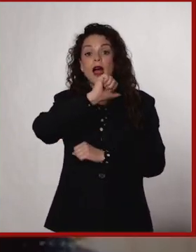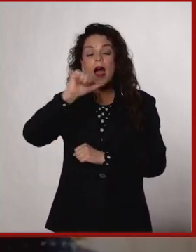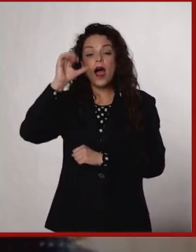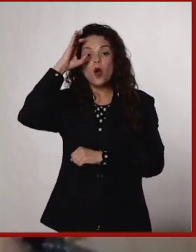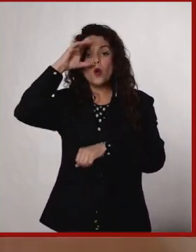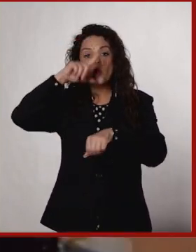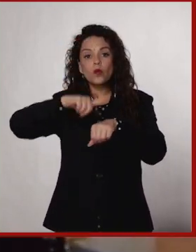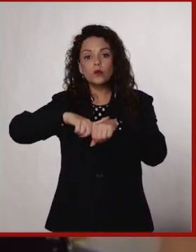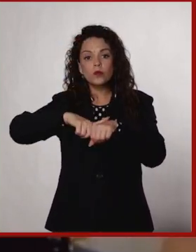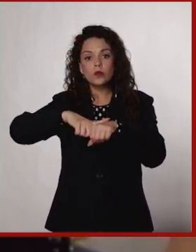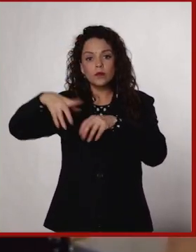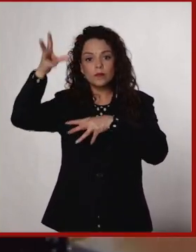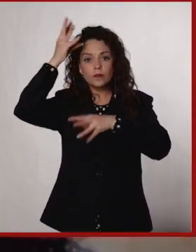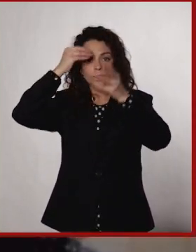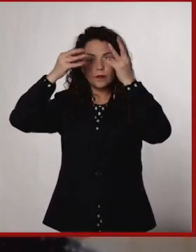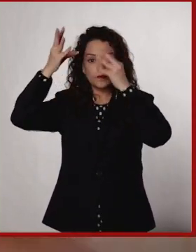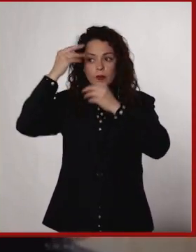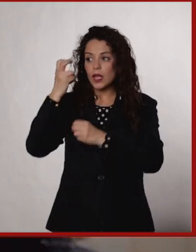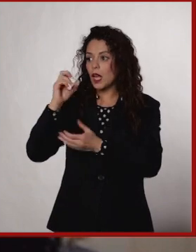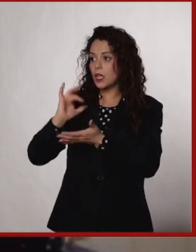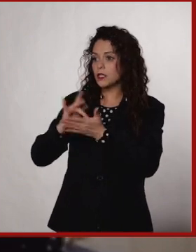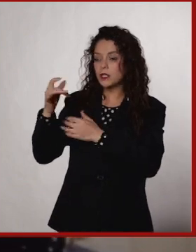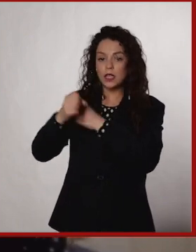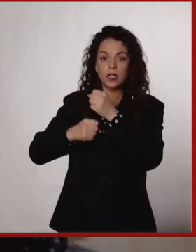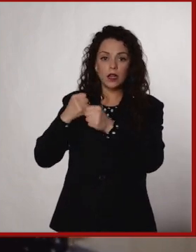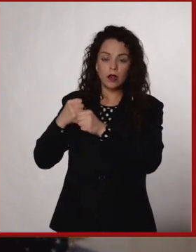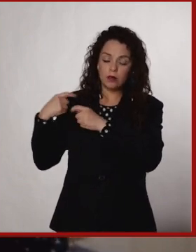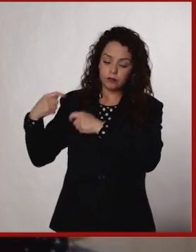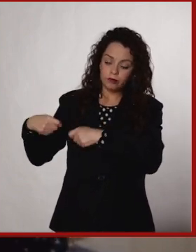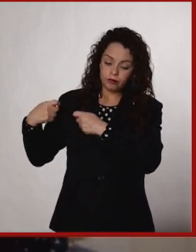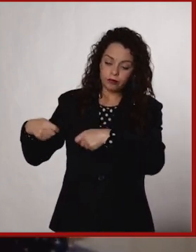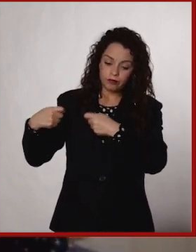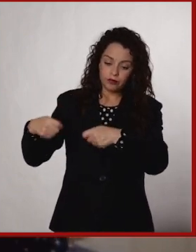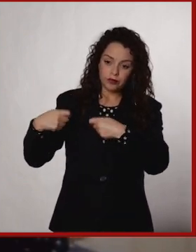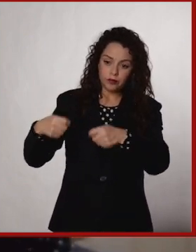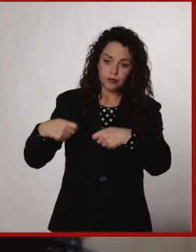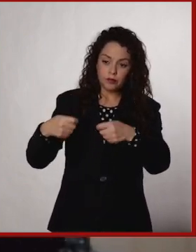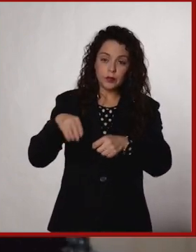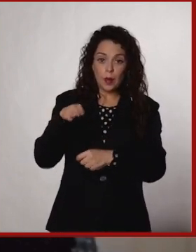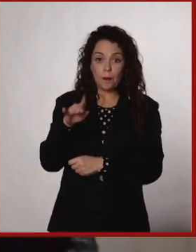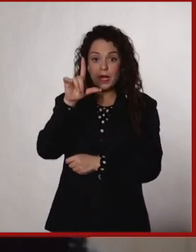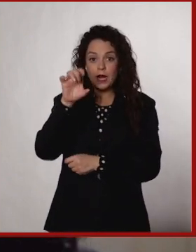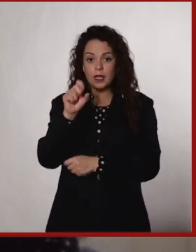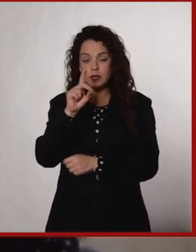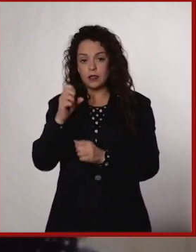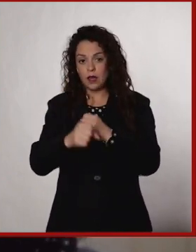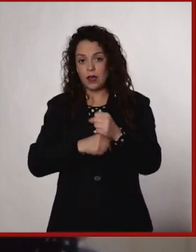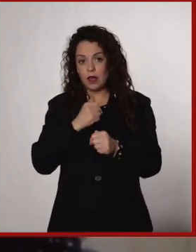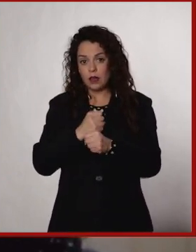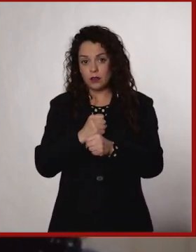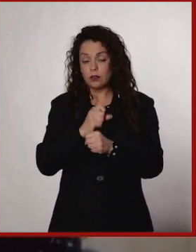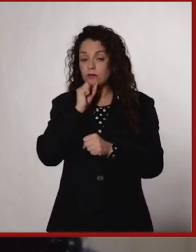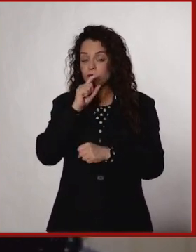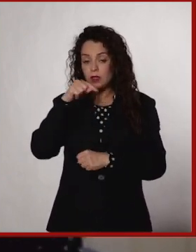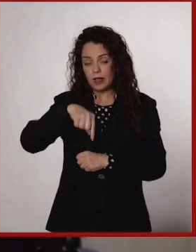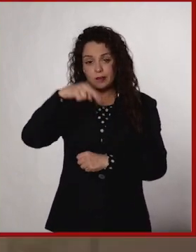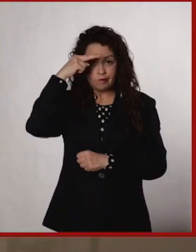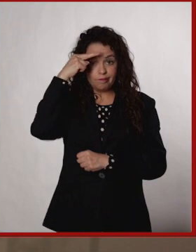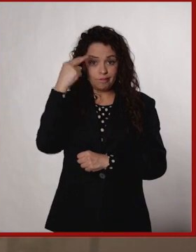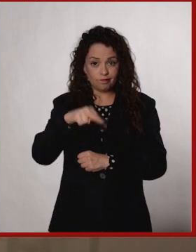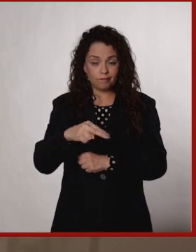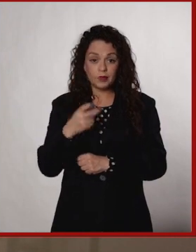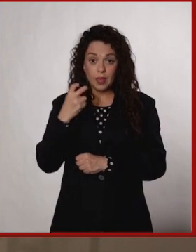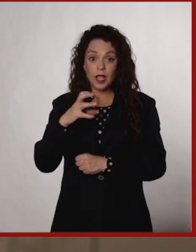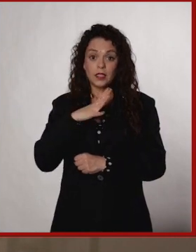cuidar la cultura y el conocimiento que se ha generado a través de los años, de los miles de años, en un país como